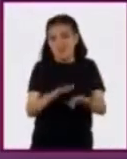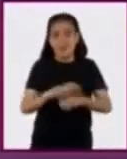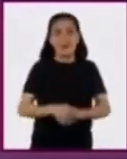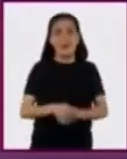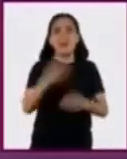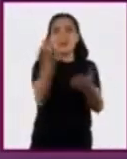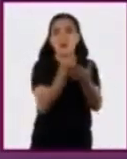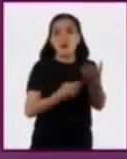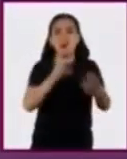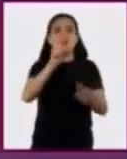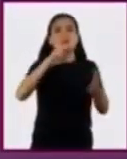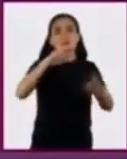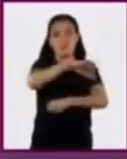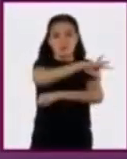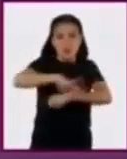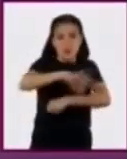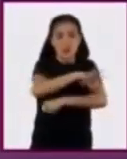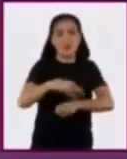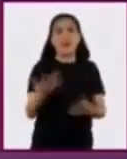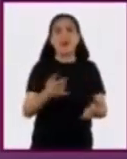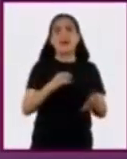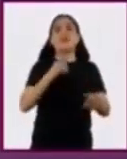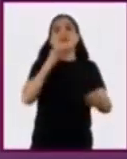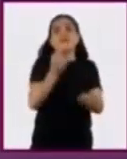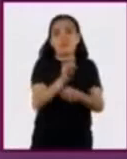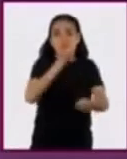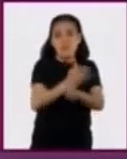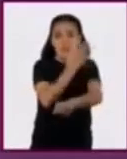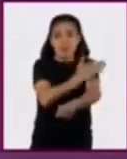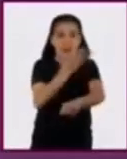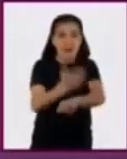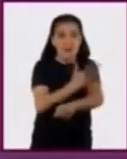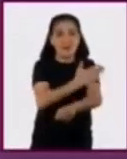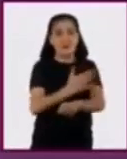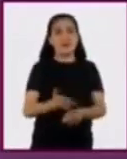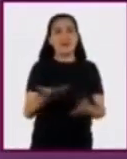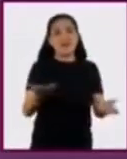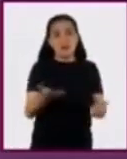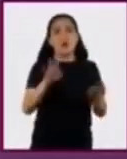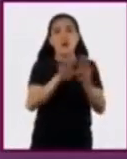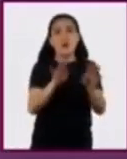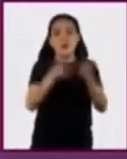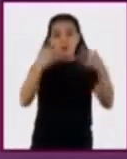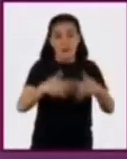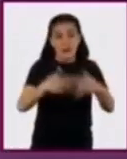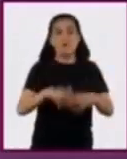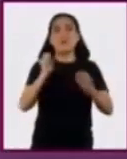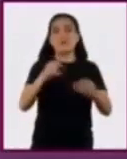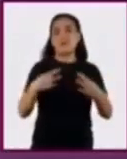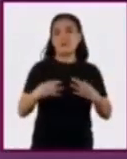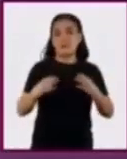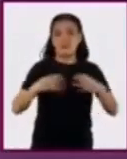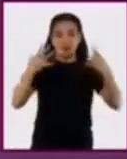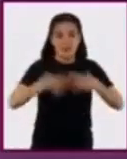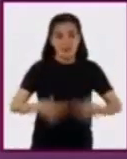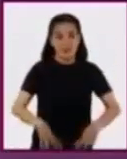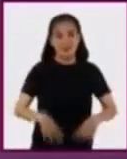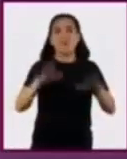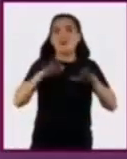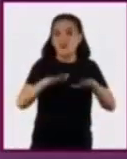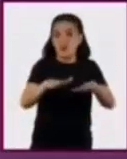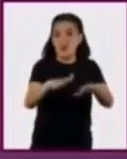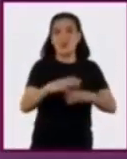diseño arquitectónico, carpintería e industria de la madera, confección del vestido e industria